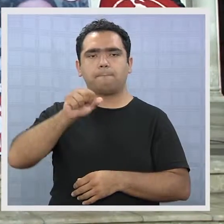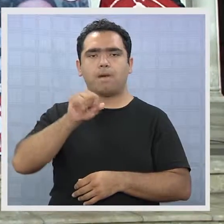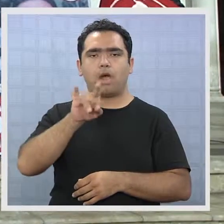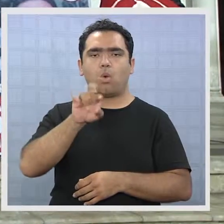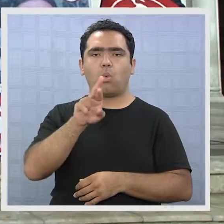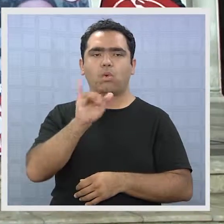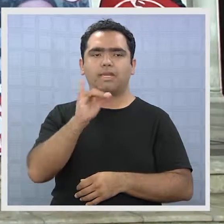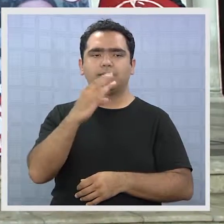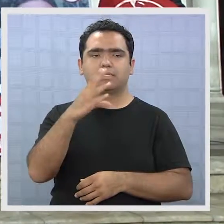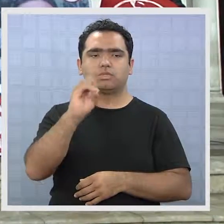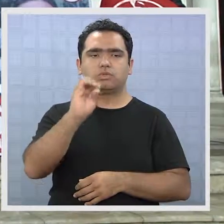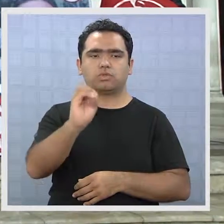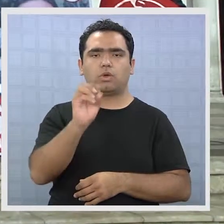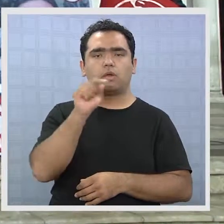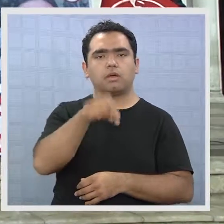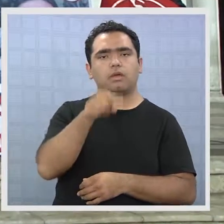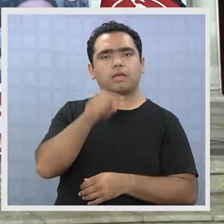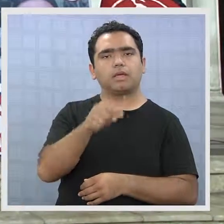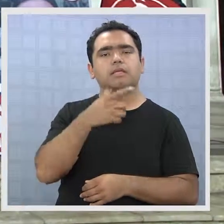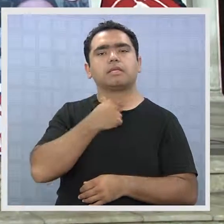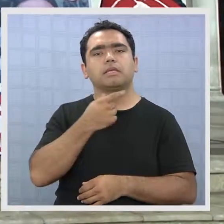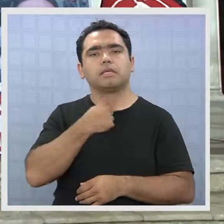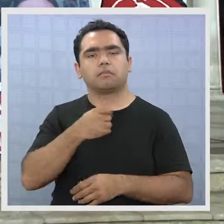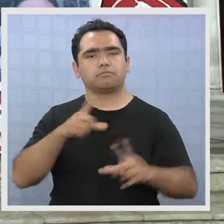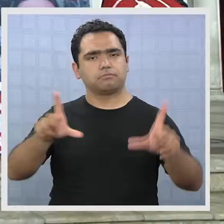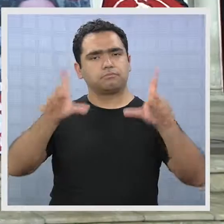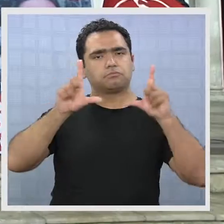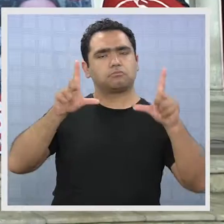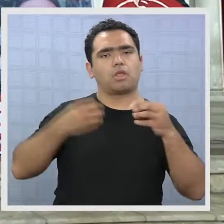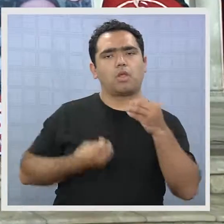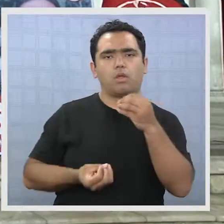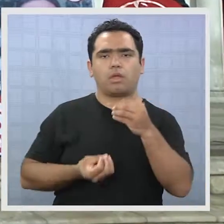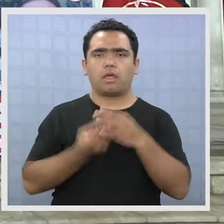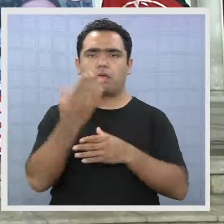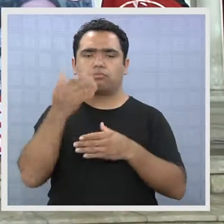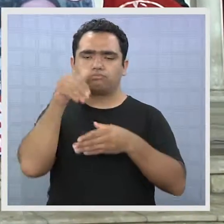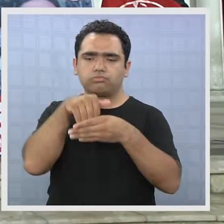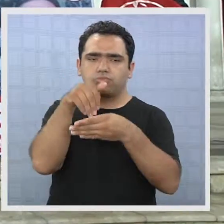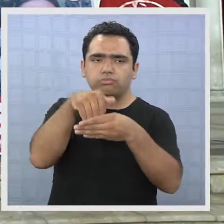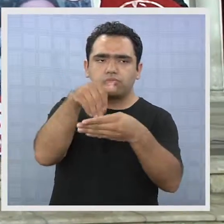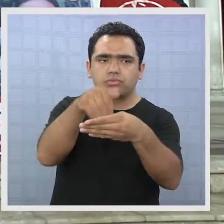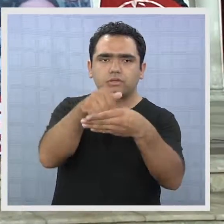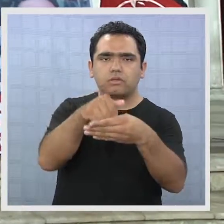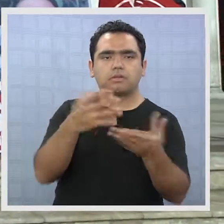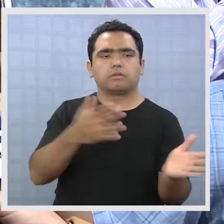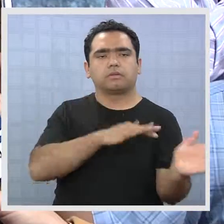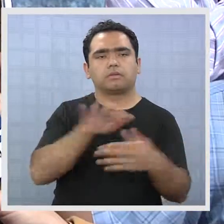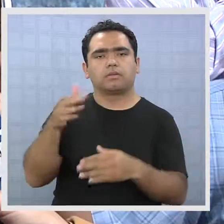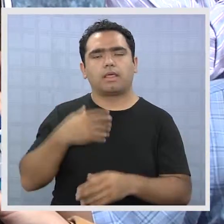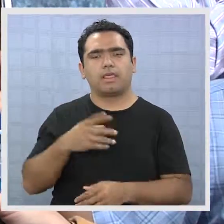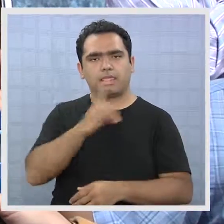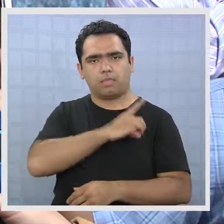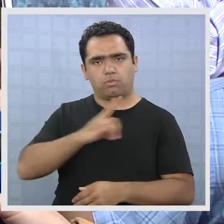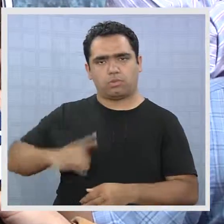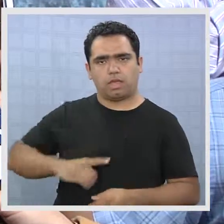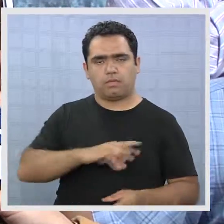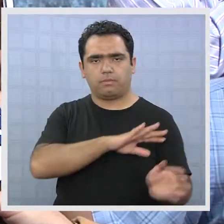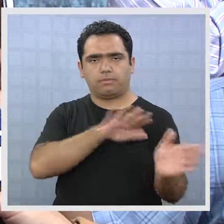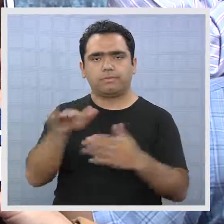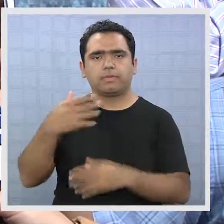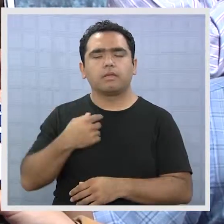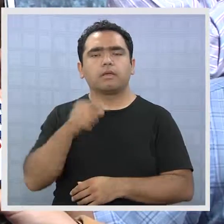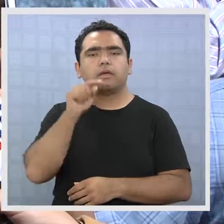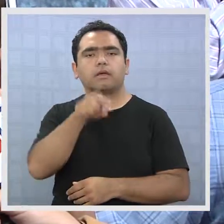Sudre, quien disputará un cupo para ser candidato de nueva mayoría a las parlamentarias de noviembre. La comunidad requiere y